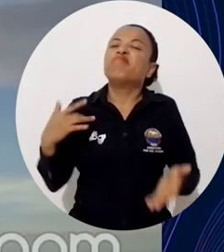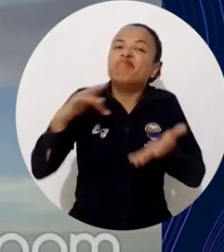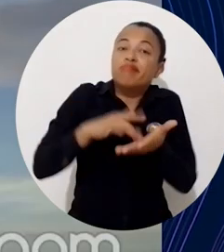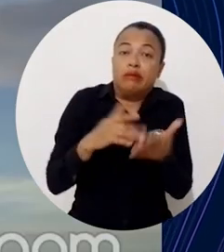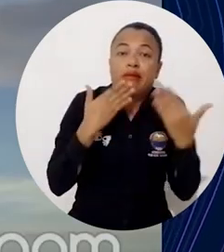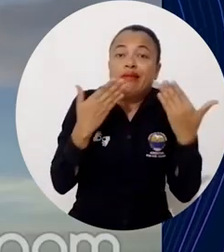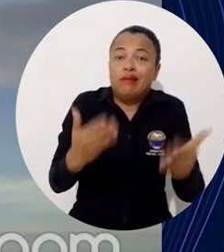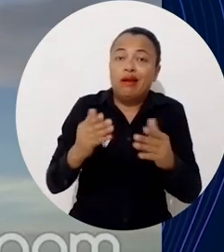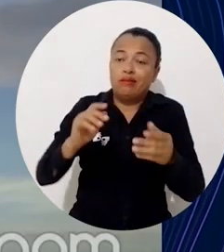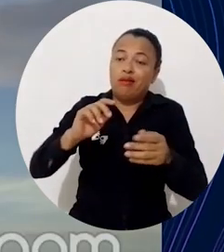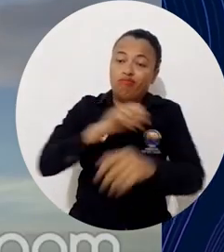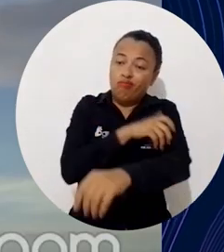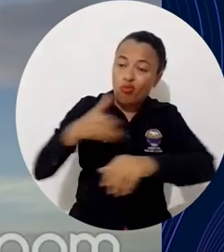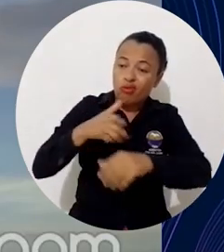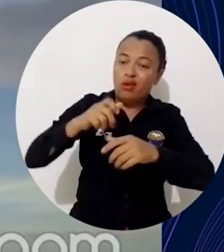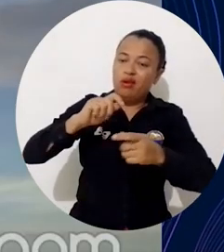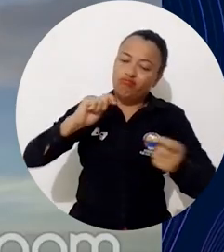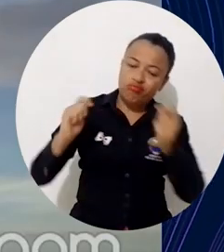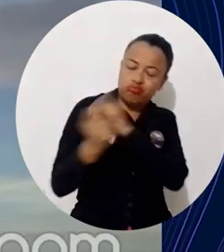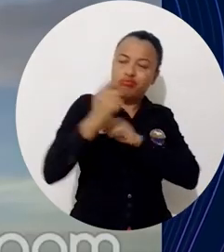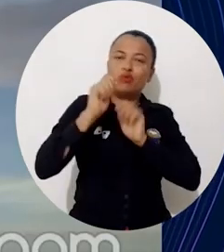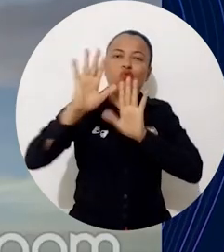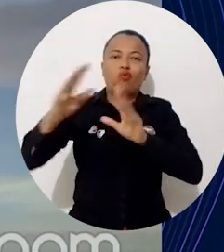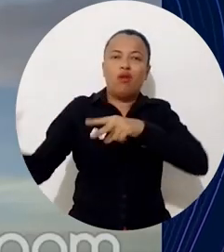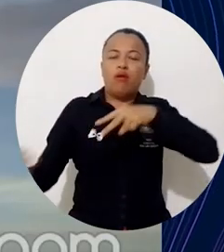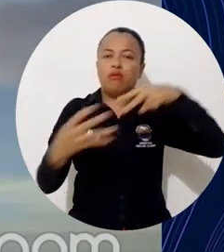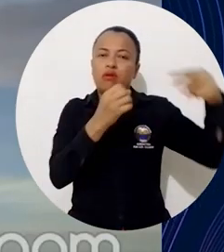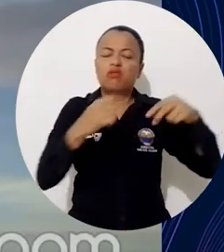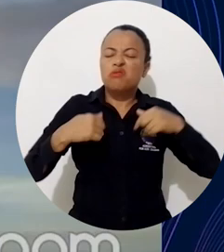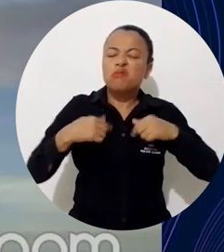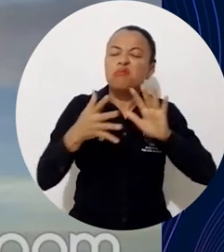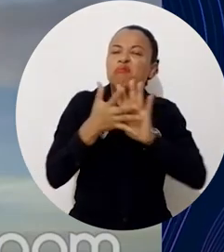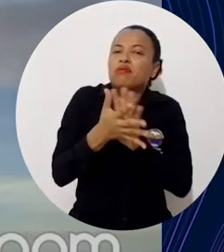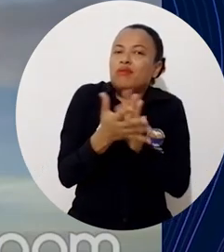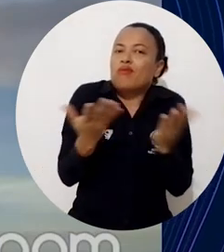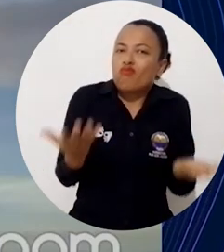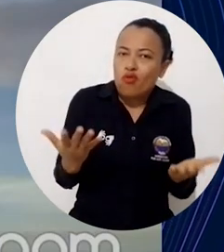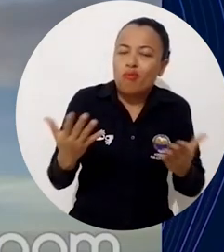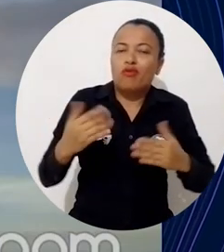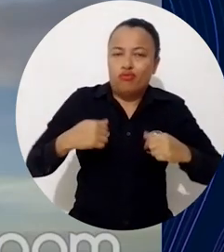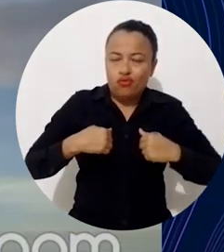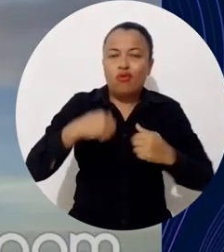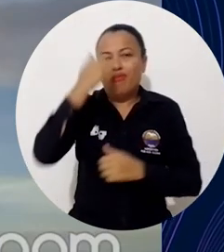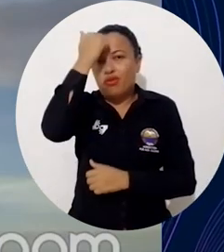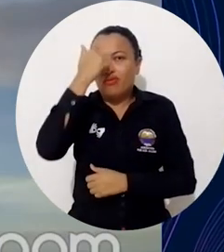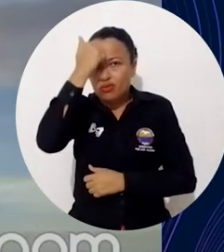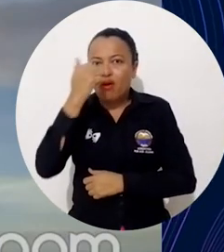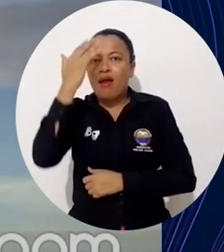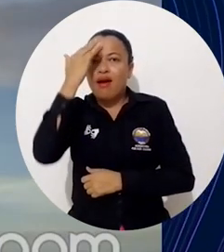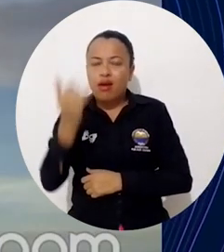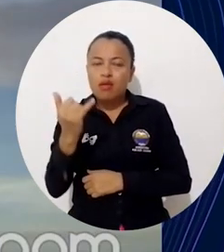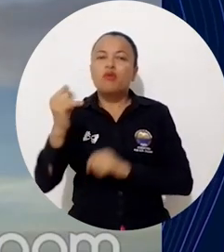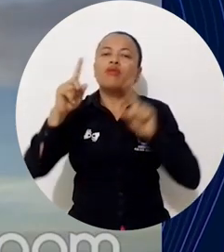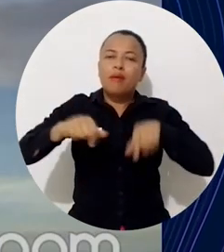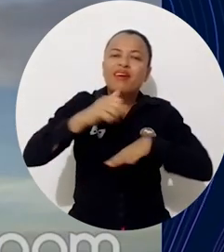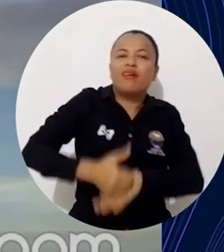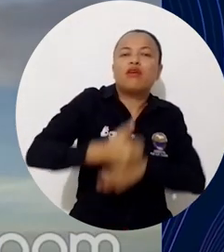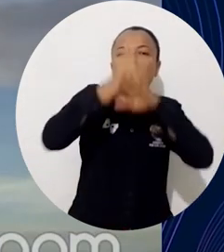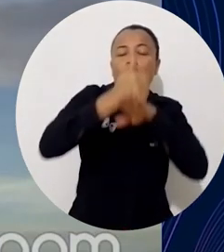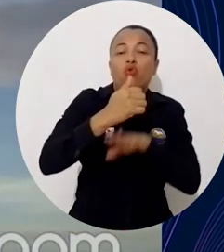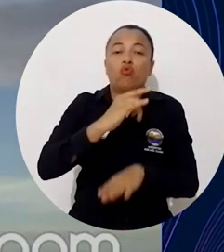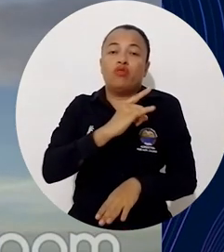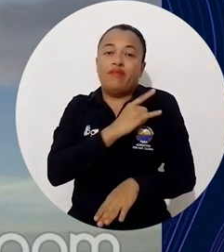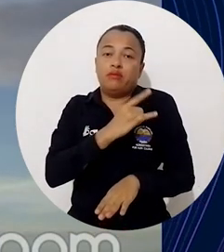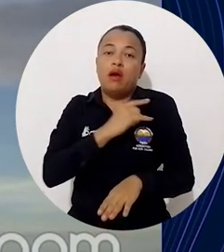Yo estoy aquí gracias al Poder Transformador de la Educación y voy a hablar desde dos dimensiones, una como profesor, como académico y como